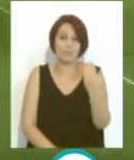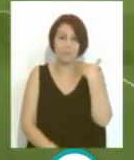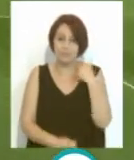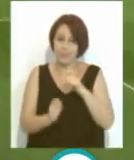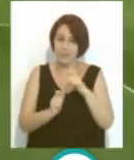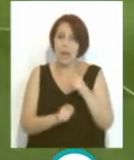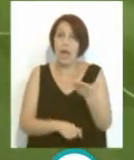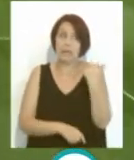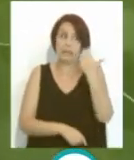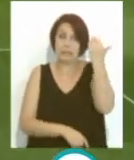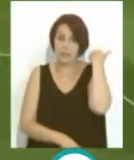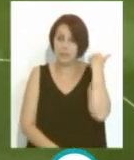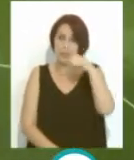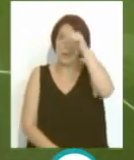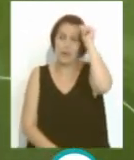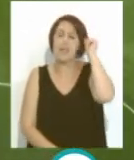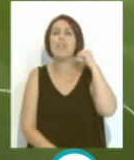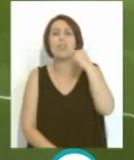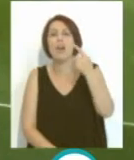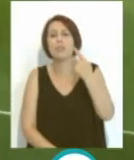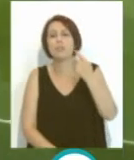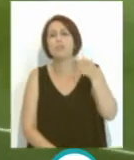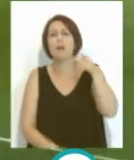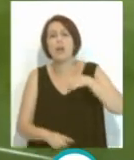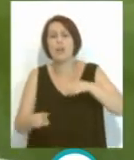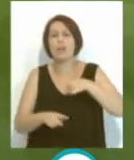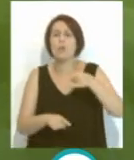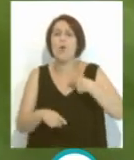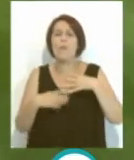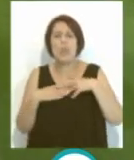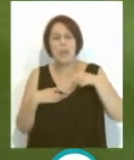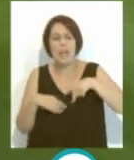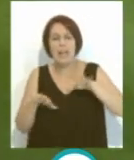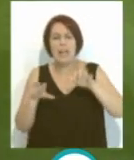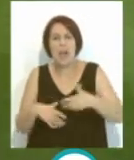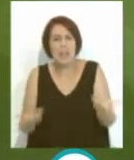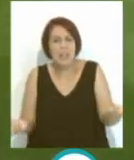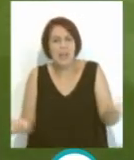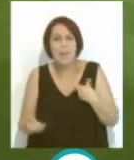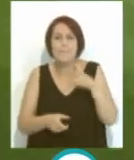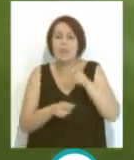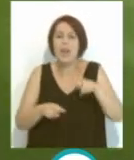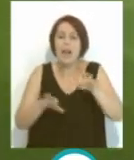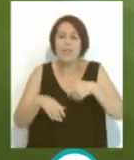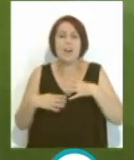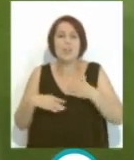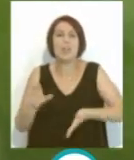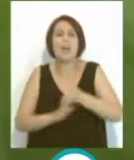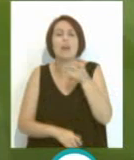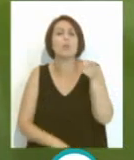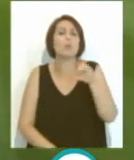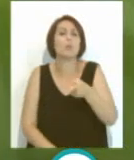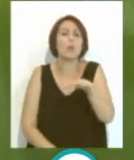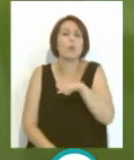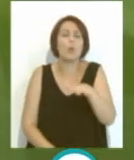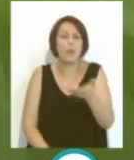o antes de ayer a Cervera, le decían, bueno, míster, y usted de vacaciones estando ya en Cádiz, o todo el mundo va a Cádiz de vacaciones y usted, va a hacer? Y dice, pues yo creo que lo